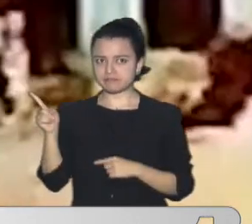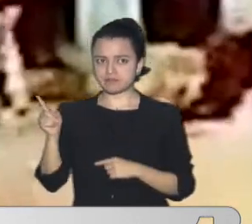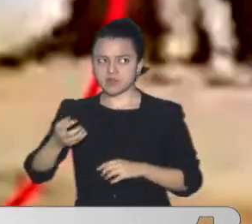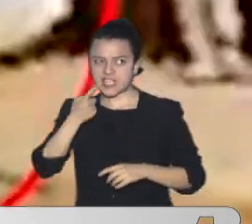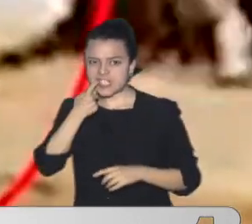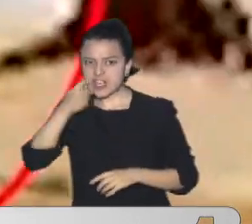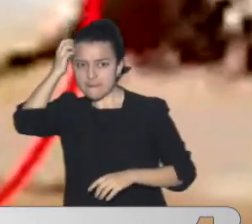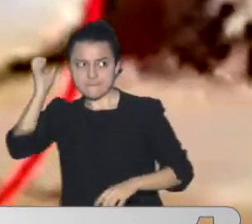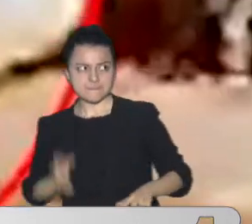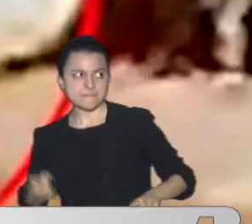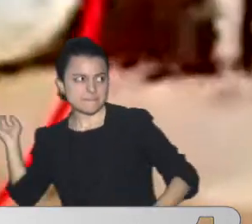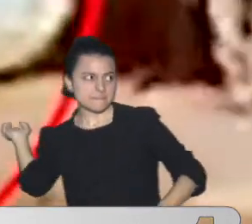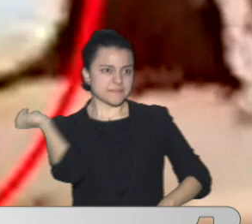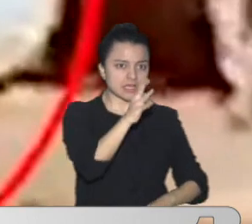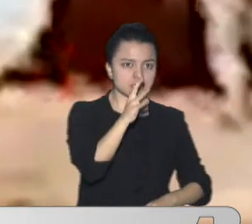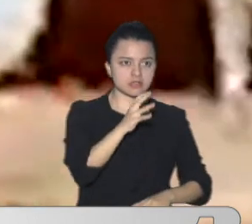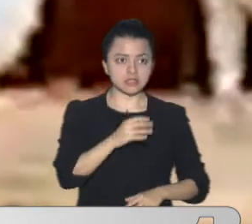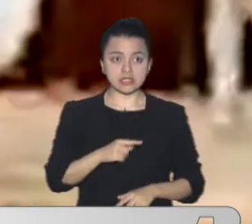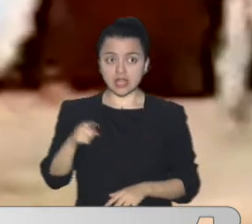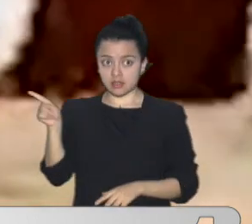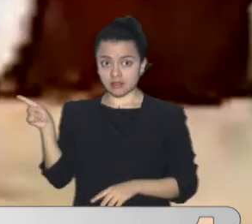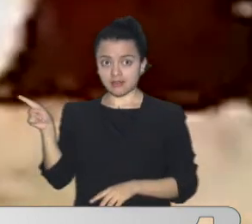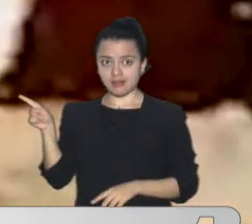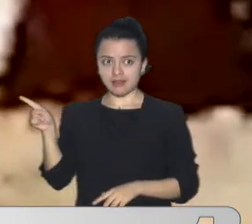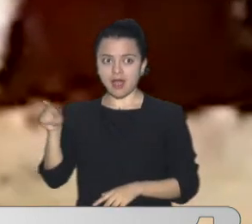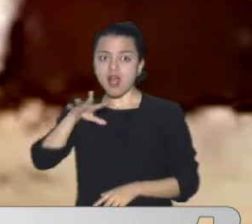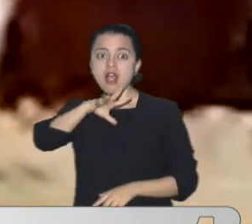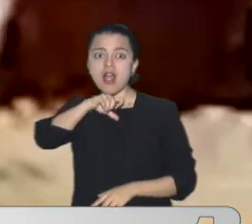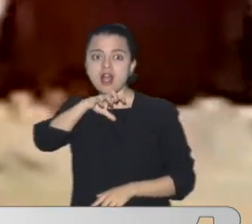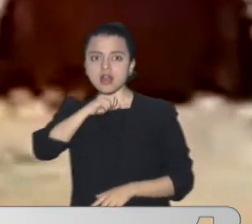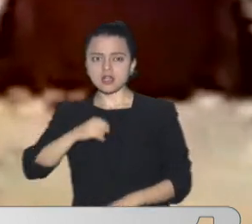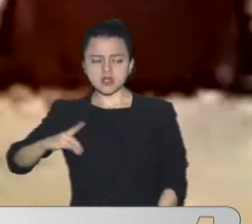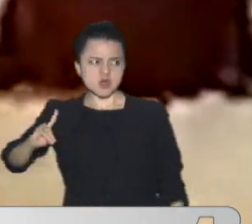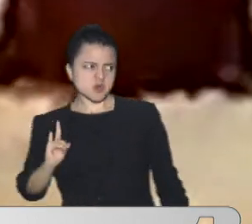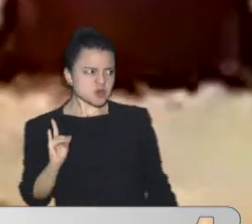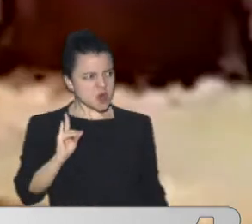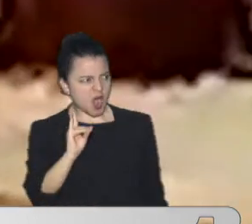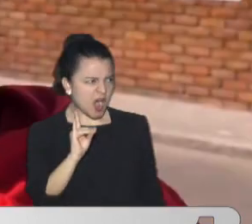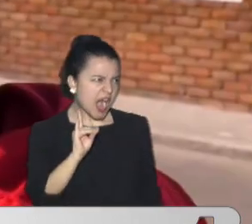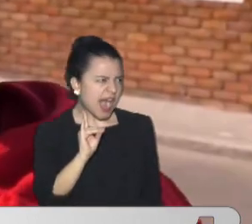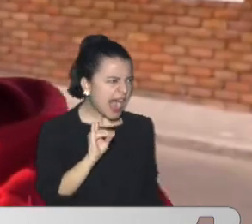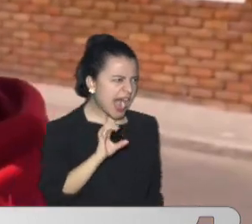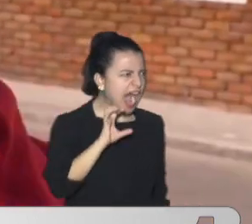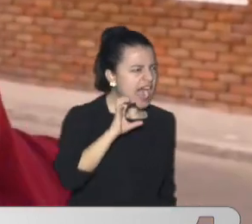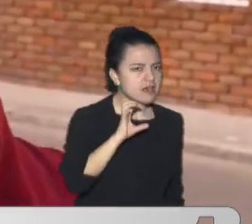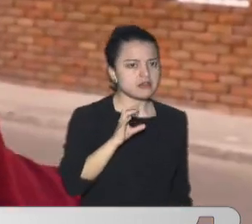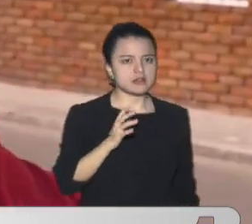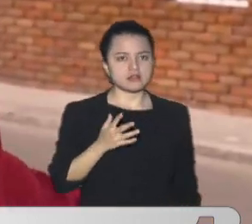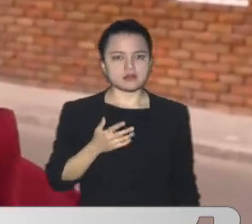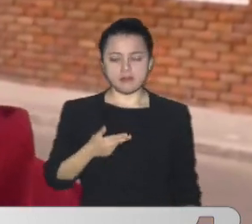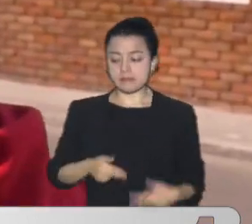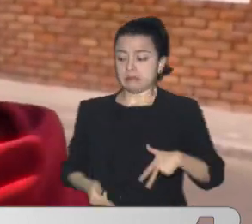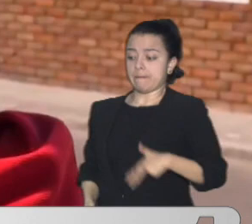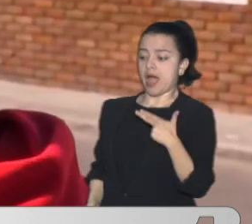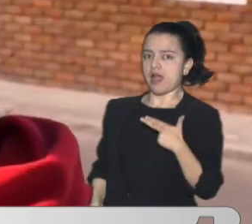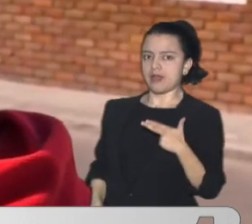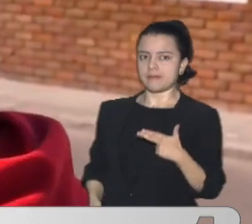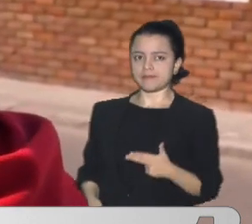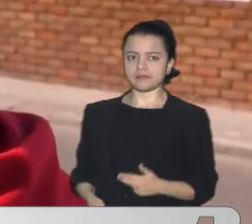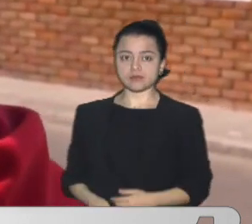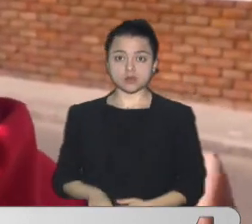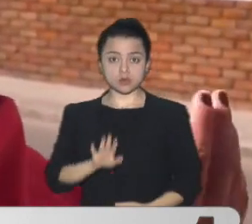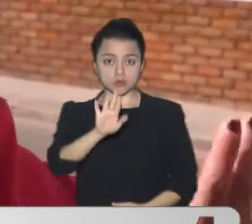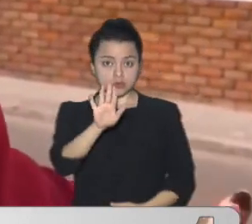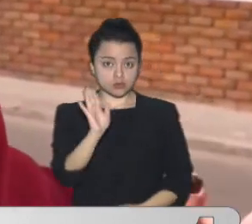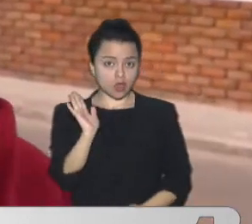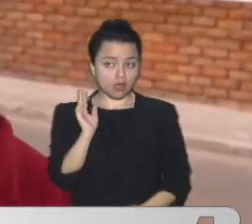uniformado En ese momento Un perro Aparece en la escena Donde es Baleado Nosotros Estábamos Dentro de la casa Porque ahí se ve Que cuando